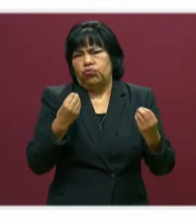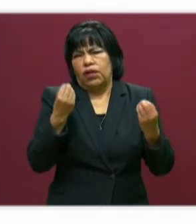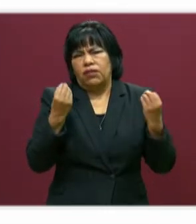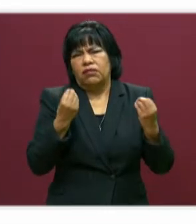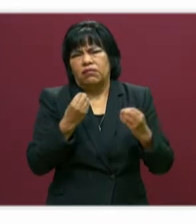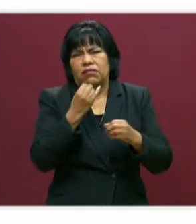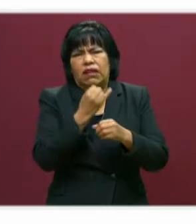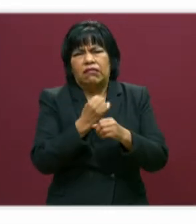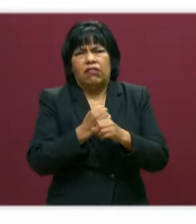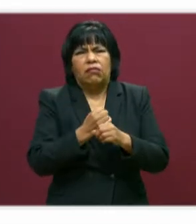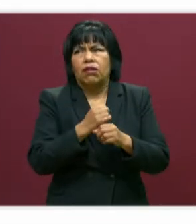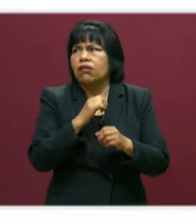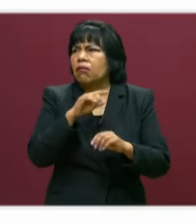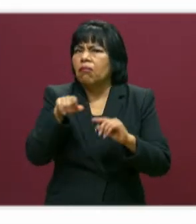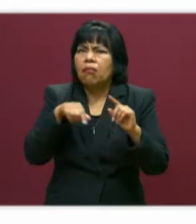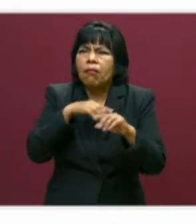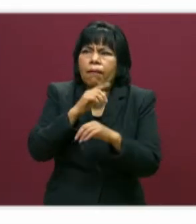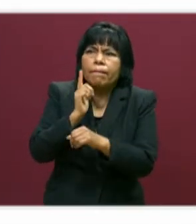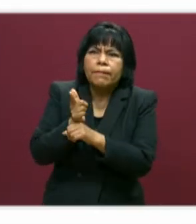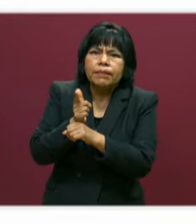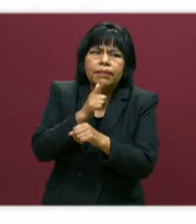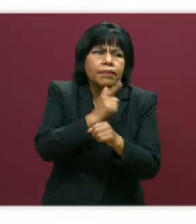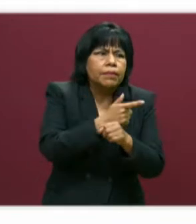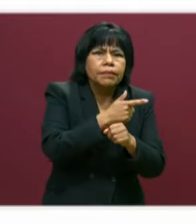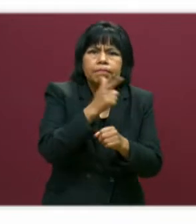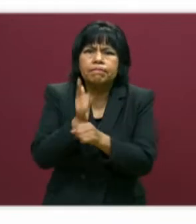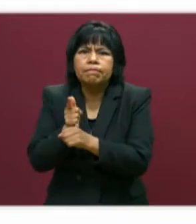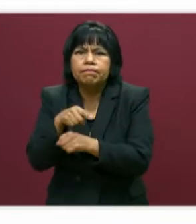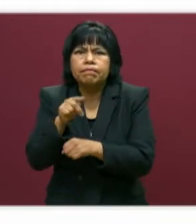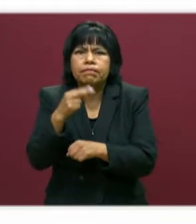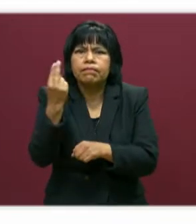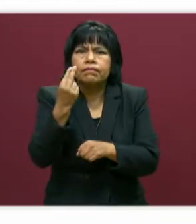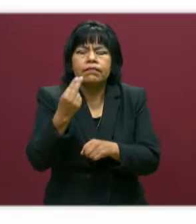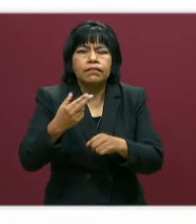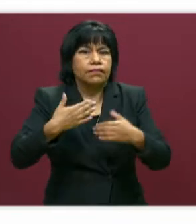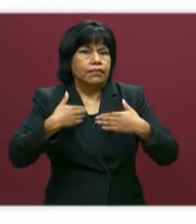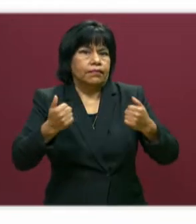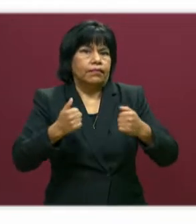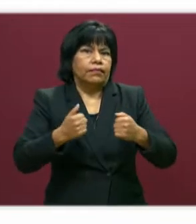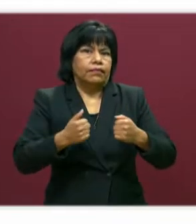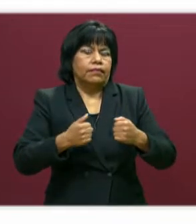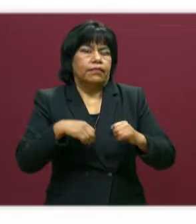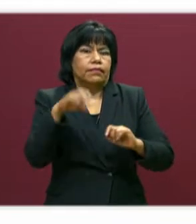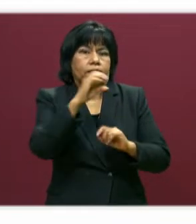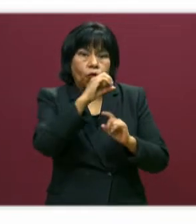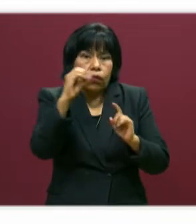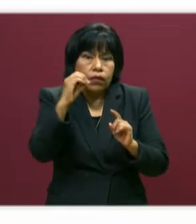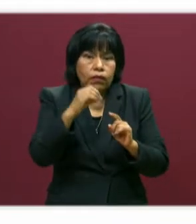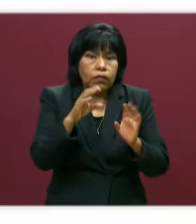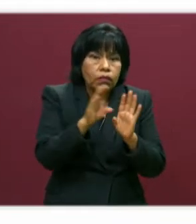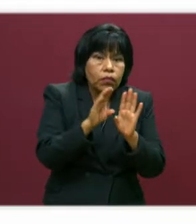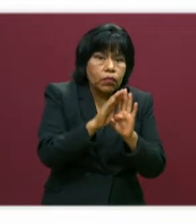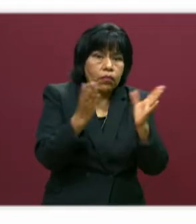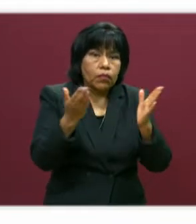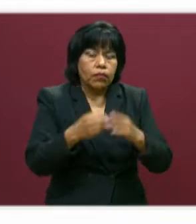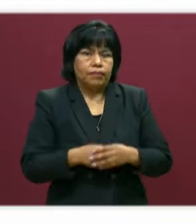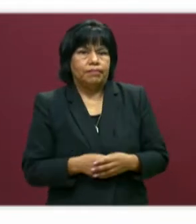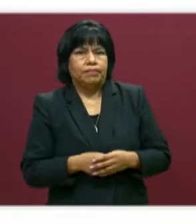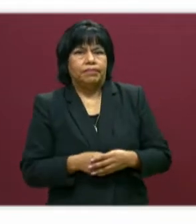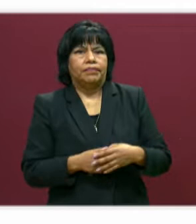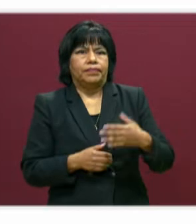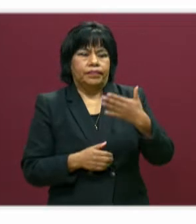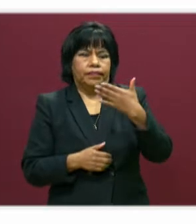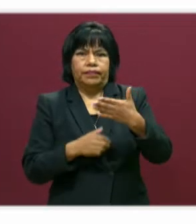pero lo que necesita es comprenderla, clasificarla. Luego